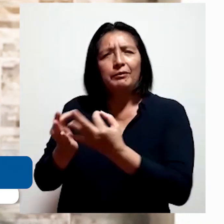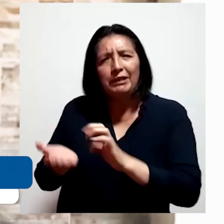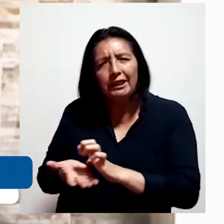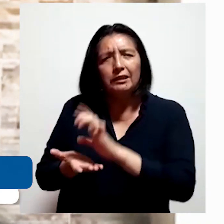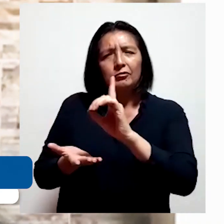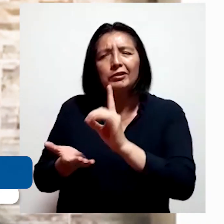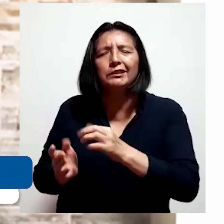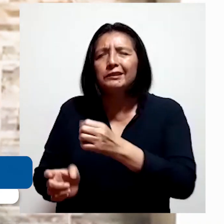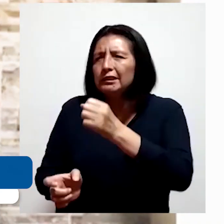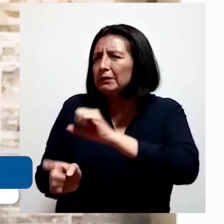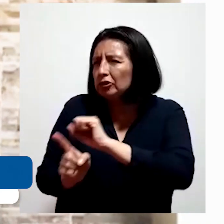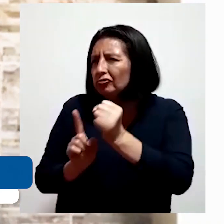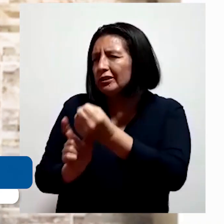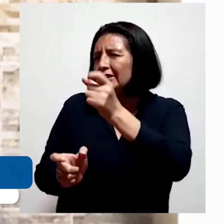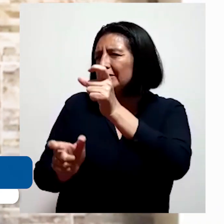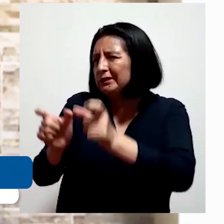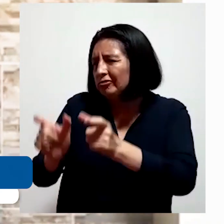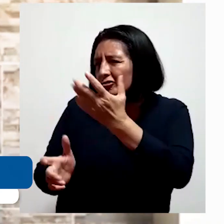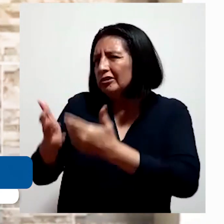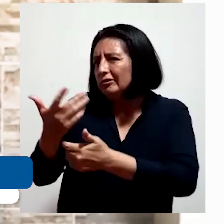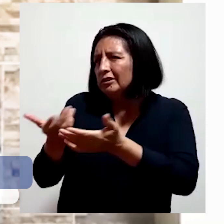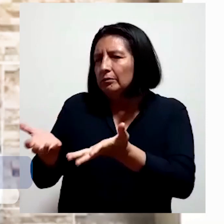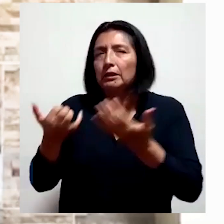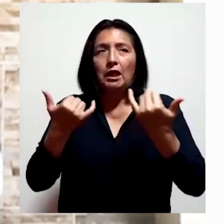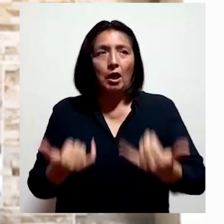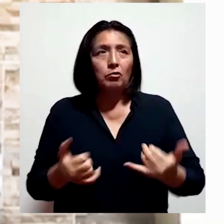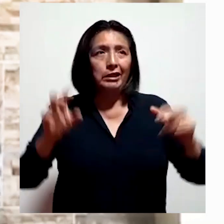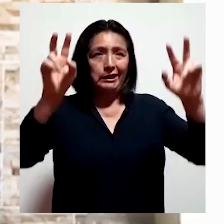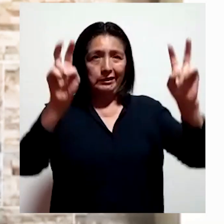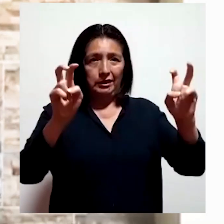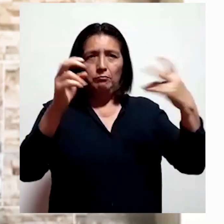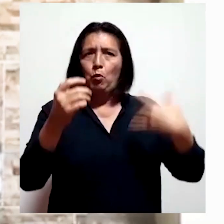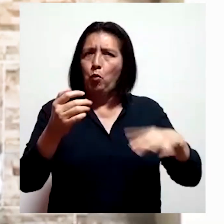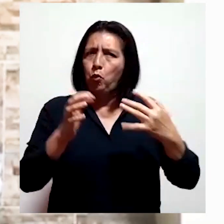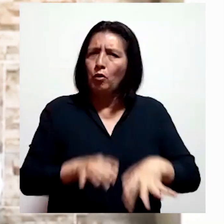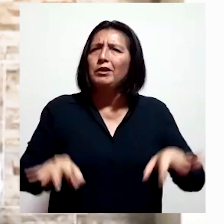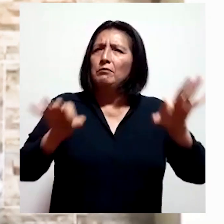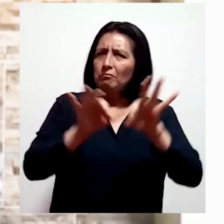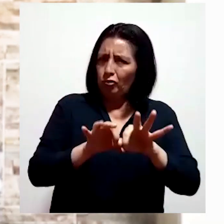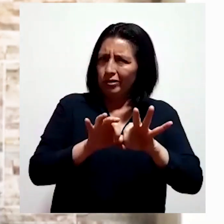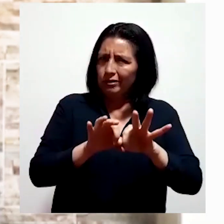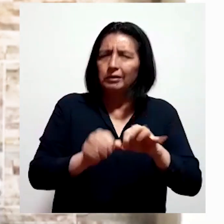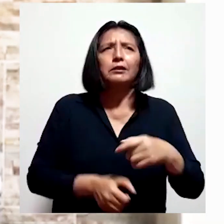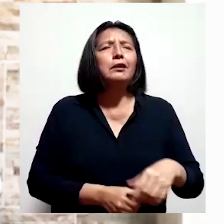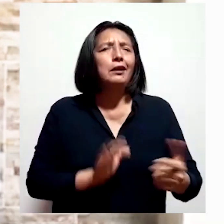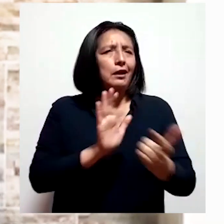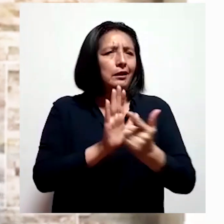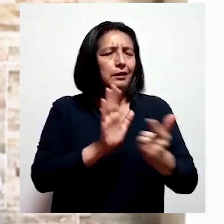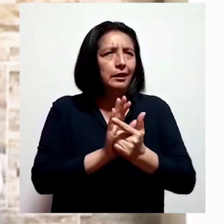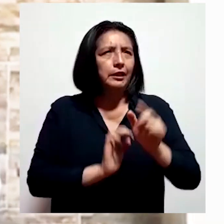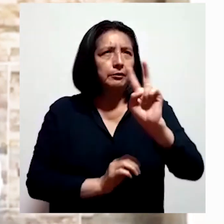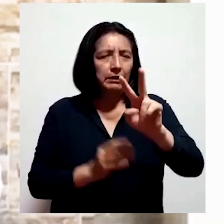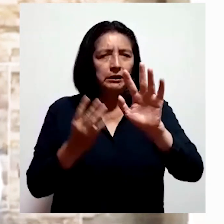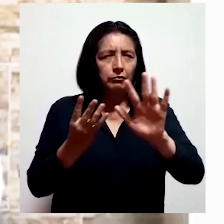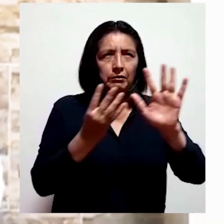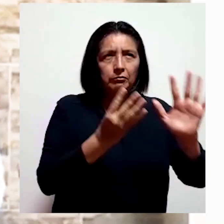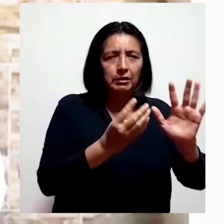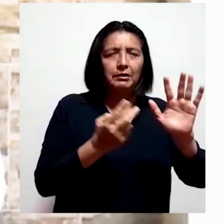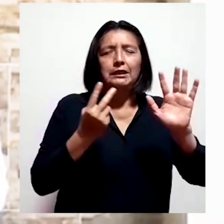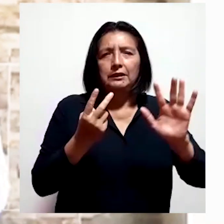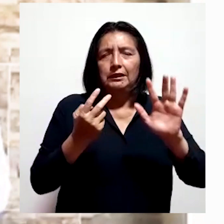familiar, educativa, social y laboral de las personas con discapacidad. El día de hoy hablaremos de un tema muy importante a conocer, la Ley